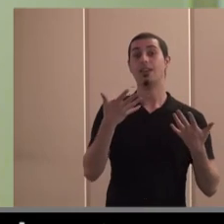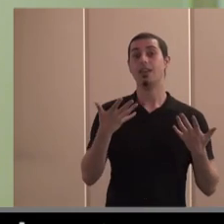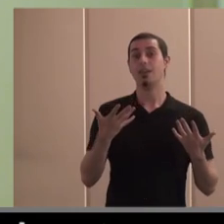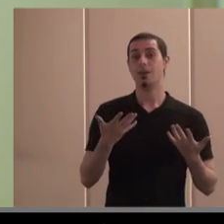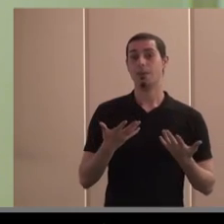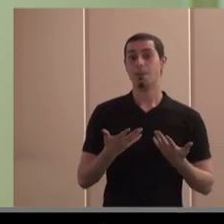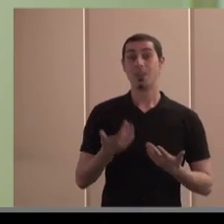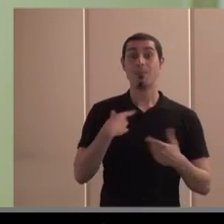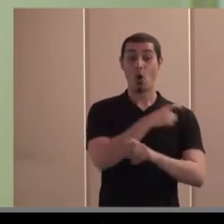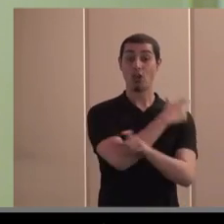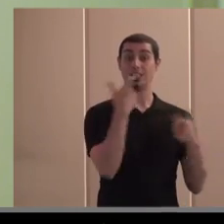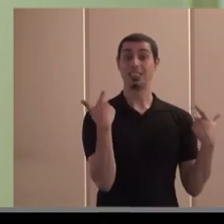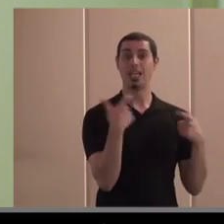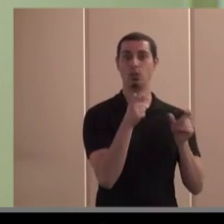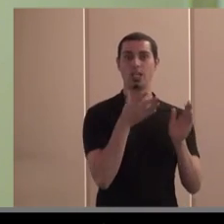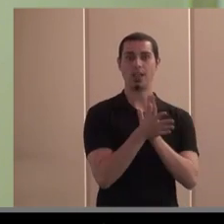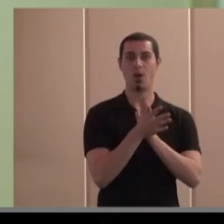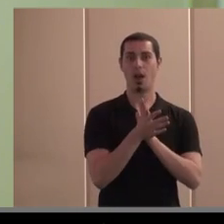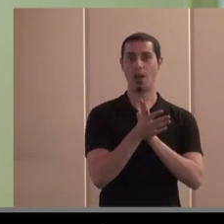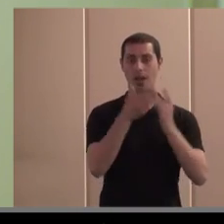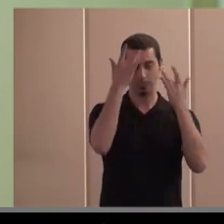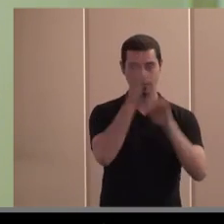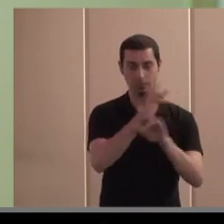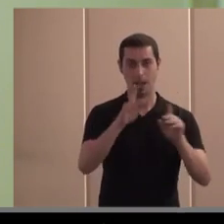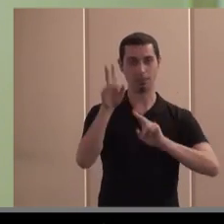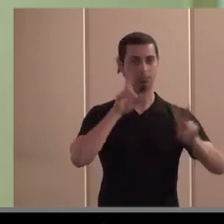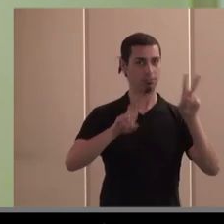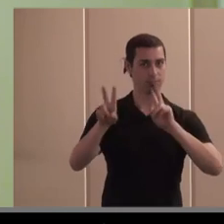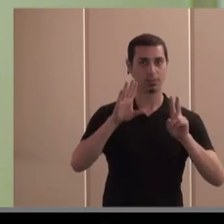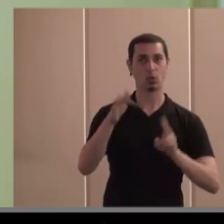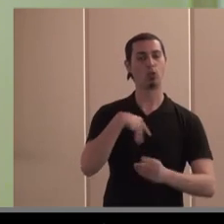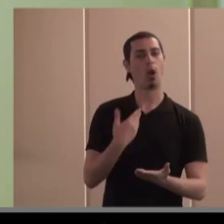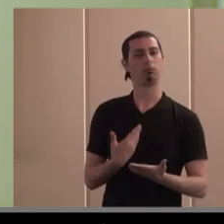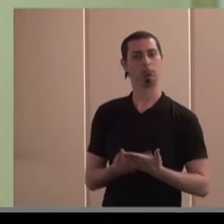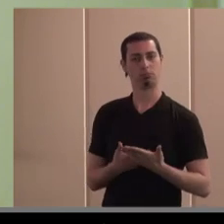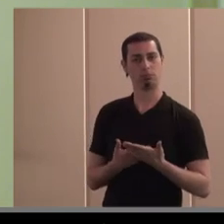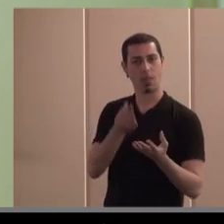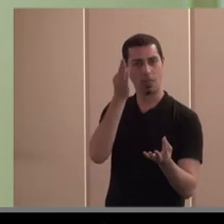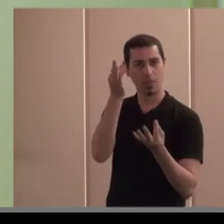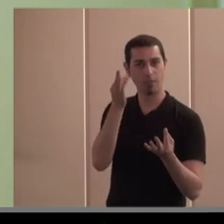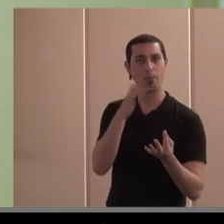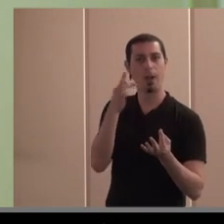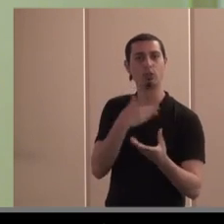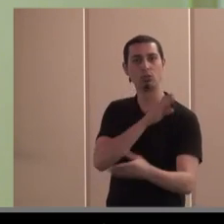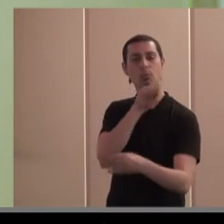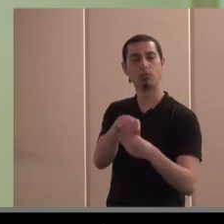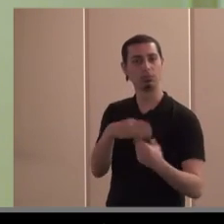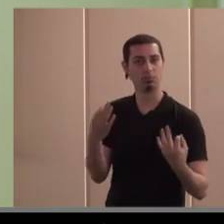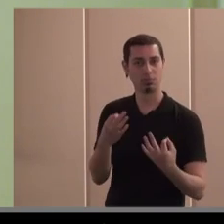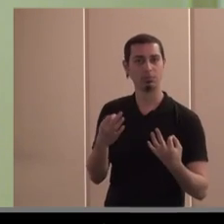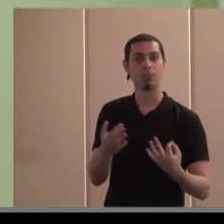que el sector tenga mayor visibilidad es lo que ha hecho que podamos demostrar cifras de lo que contribuimos y